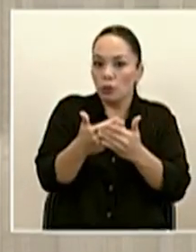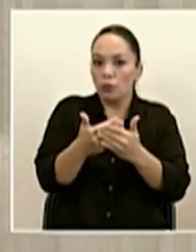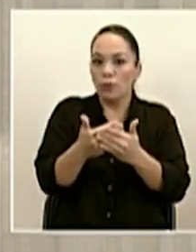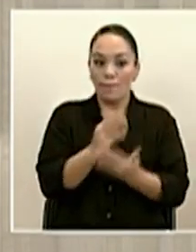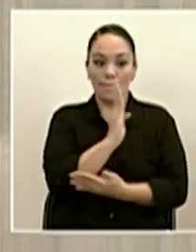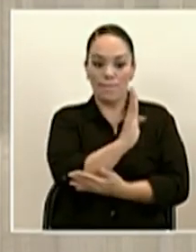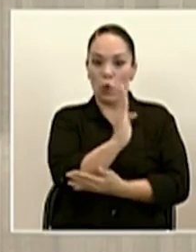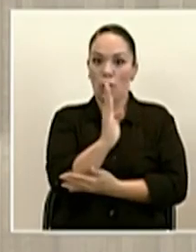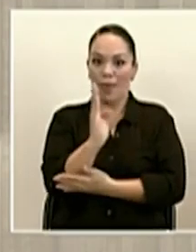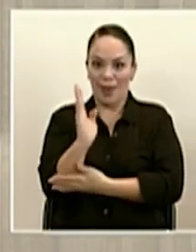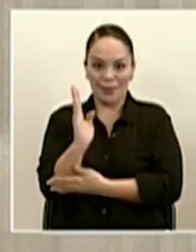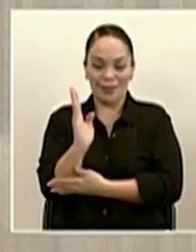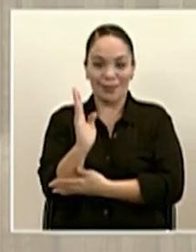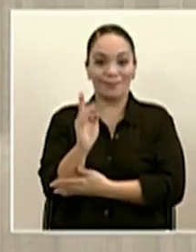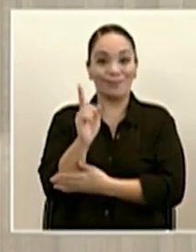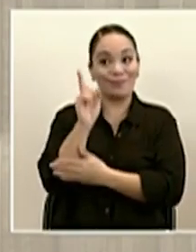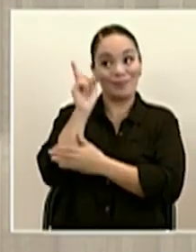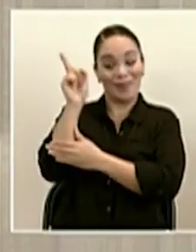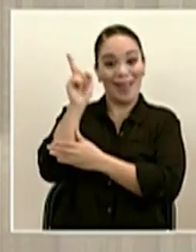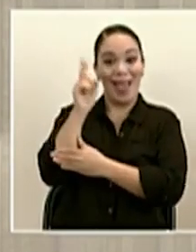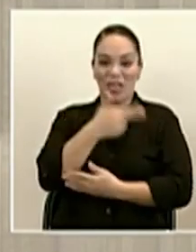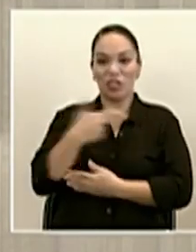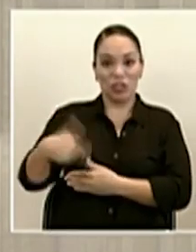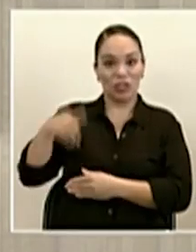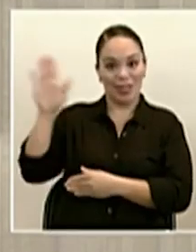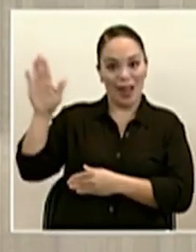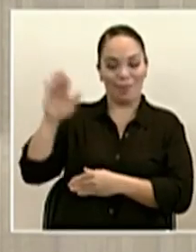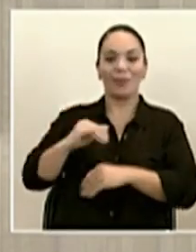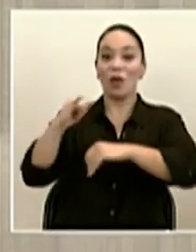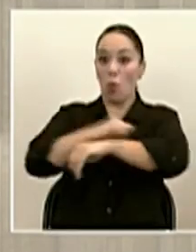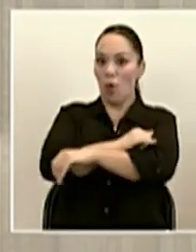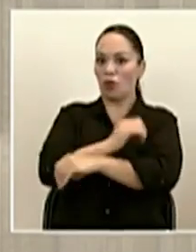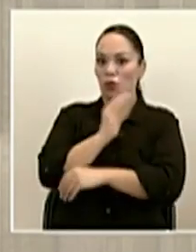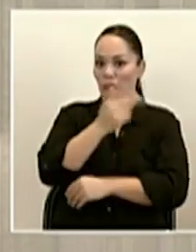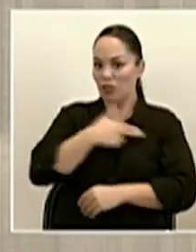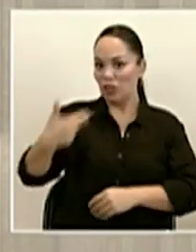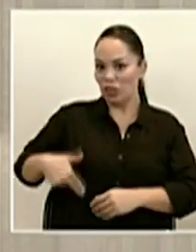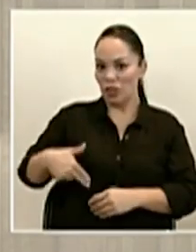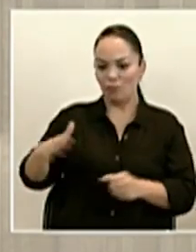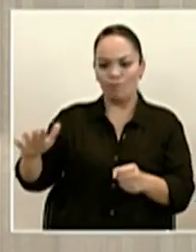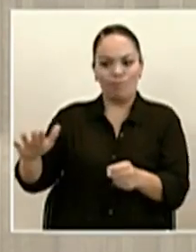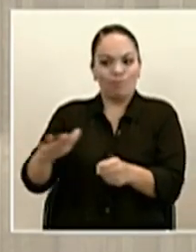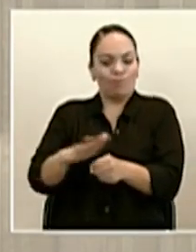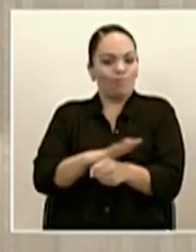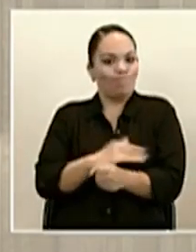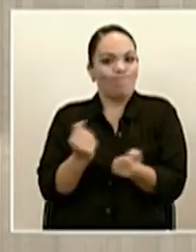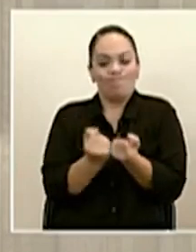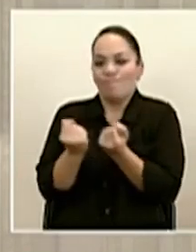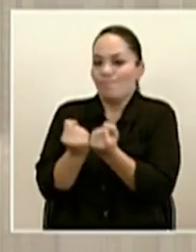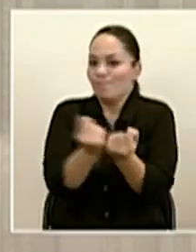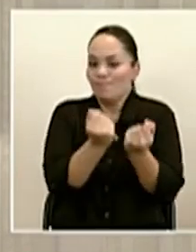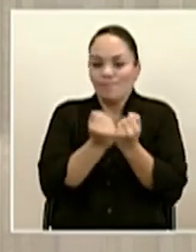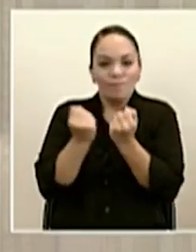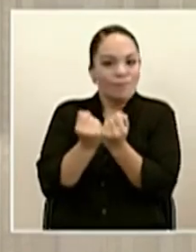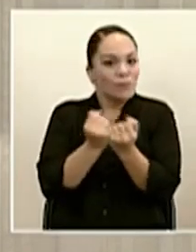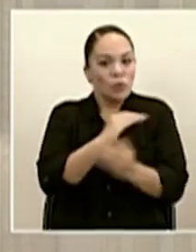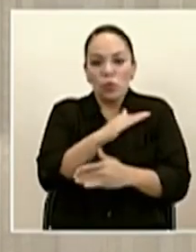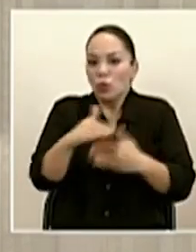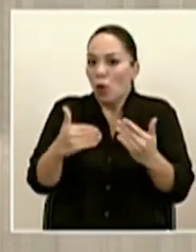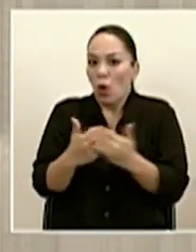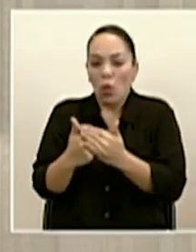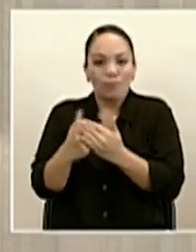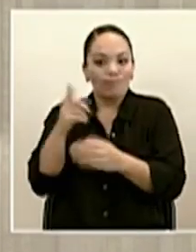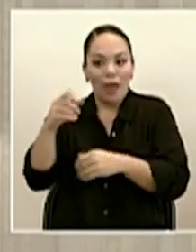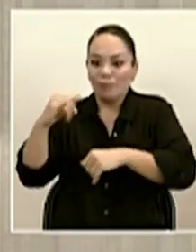bodegas alrededor del aeropuerto de Shanghai, que es de donde salió esto, están saturadas y el aeropuerto en sí está saturada de